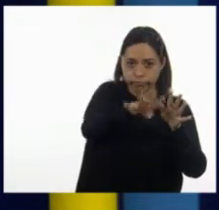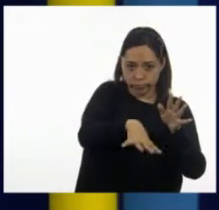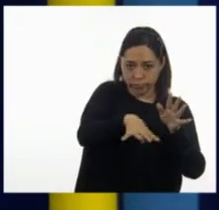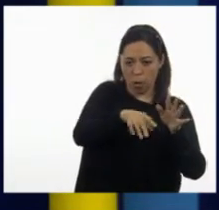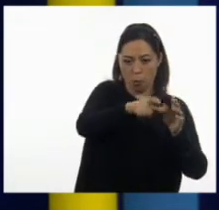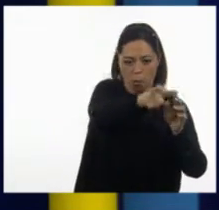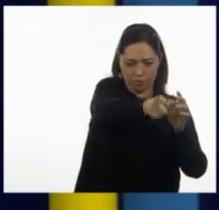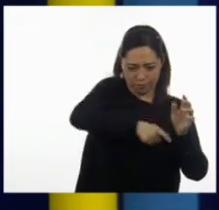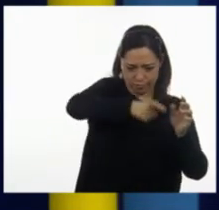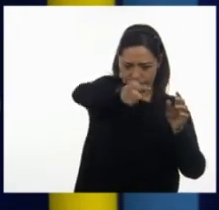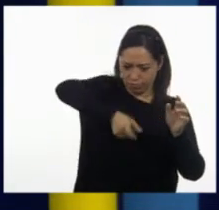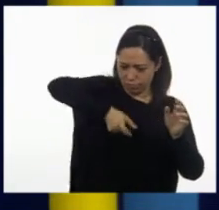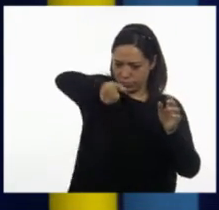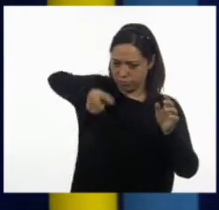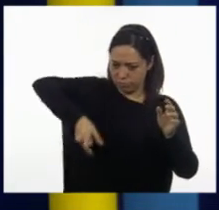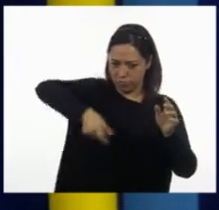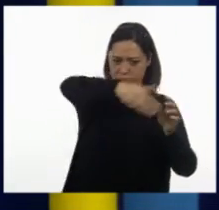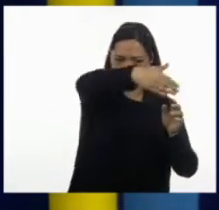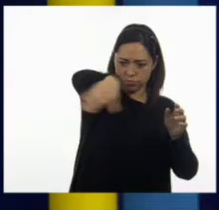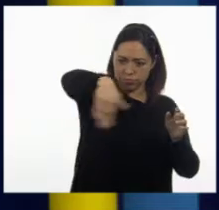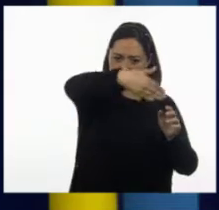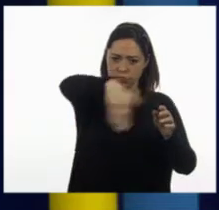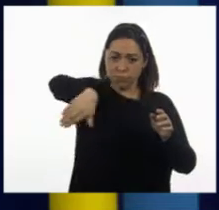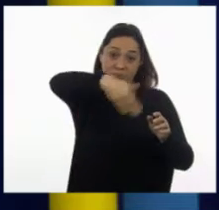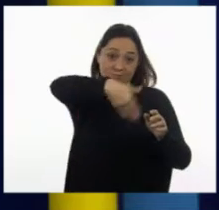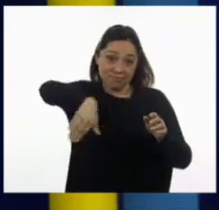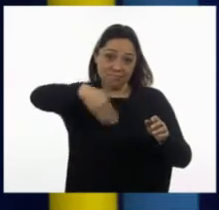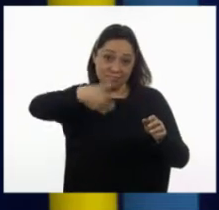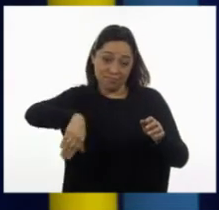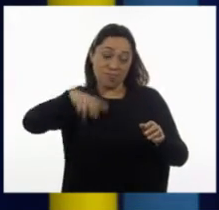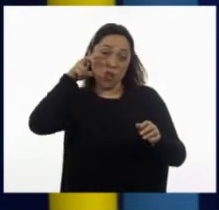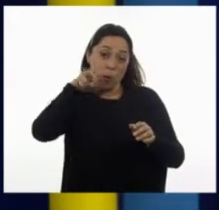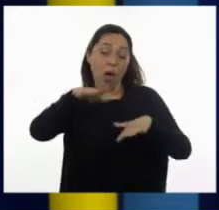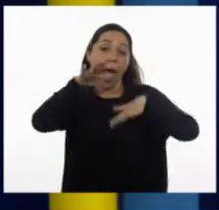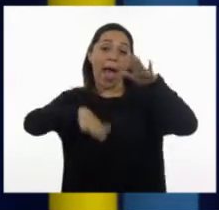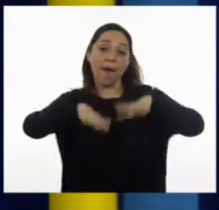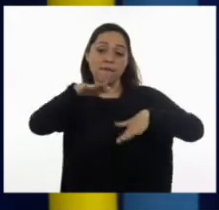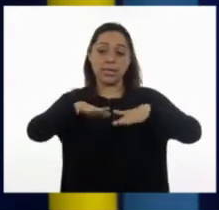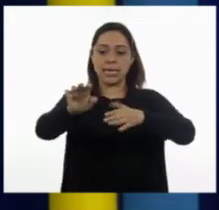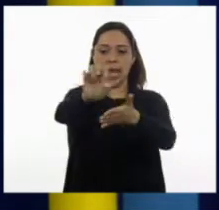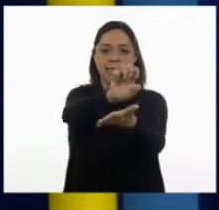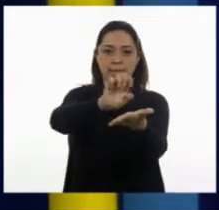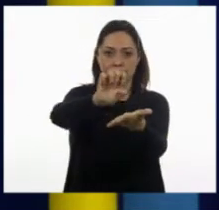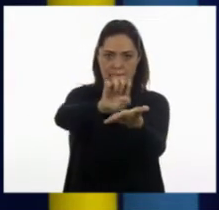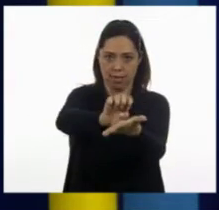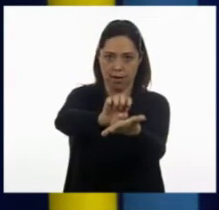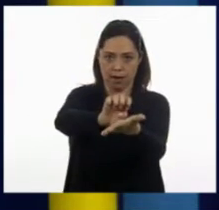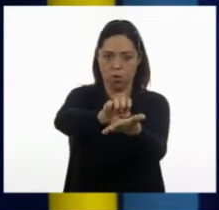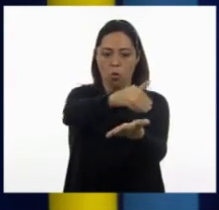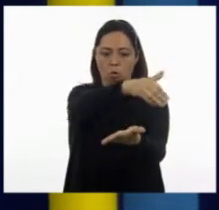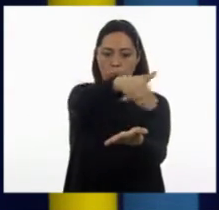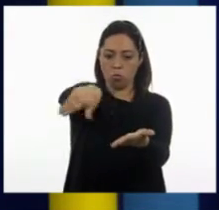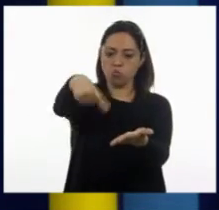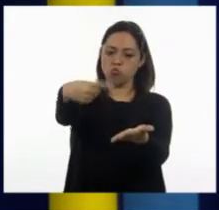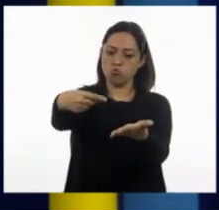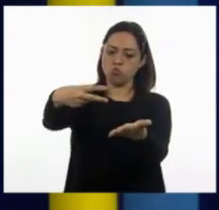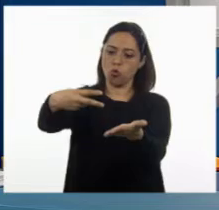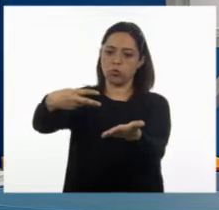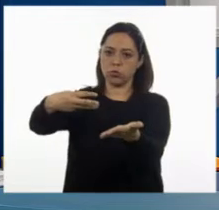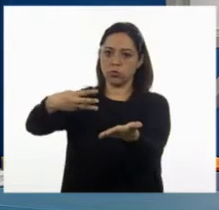que he visto en otros planos, creo que podemos contar las filas de abajo hacia arriba y las columnas de izquierda a derecha.